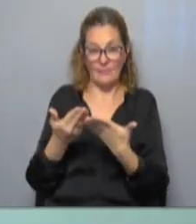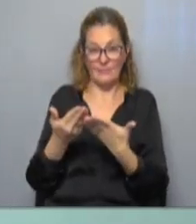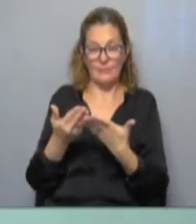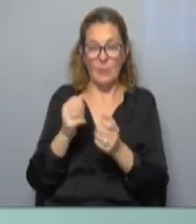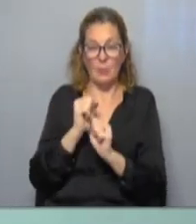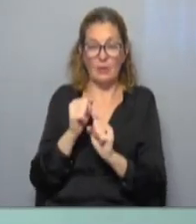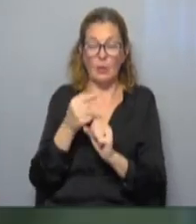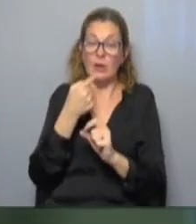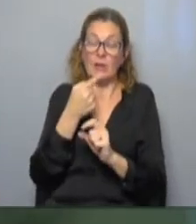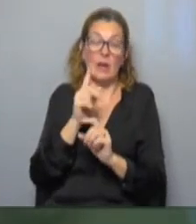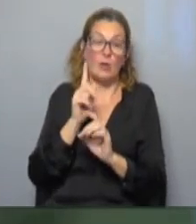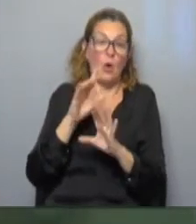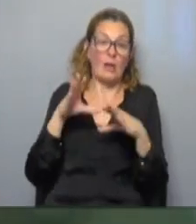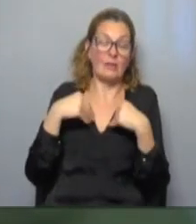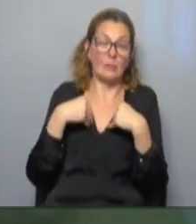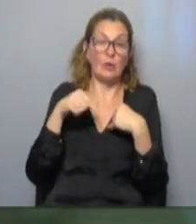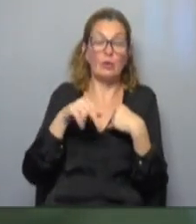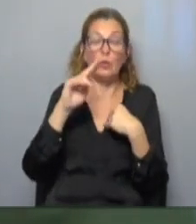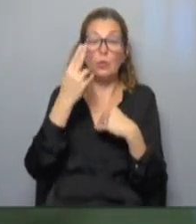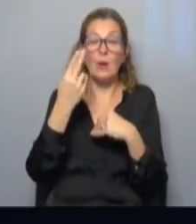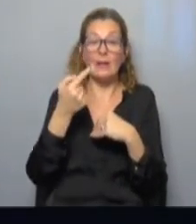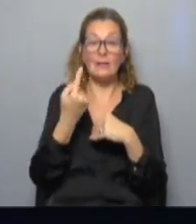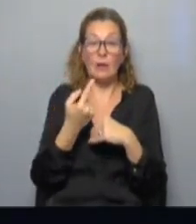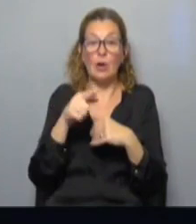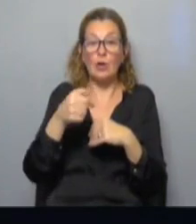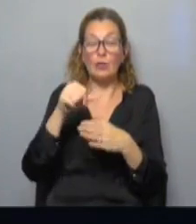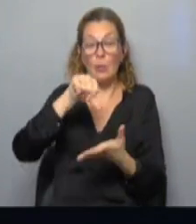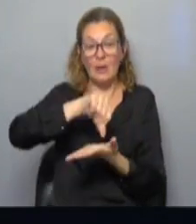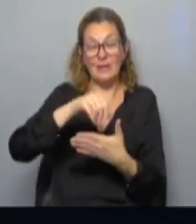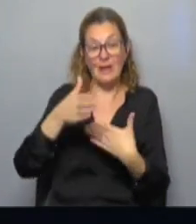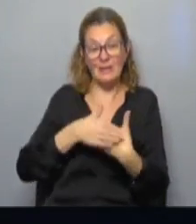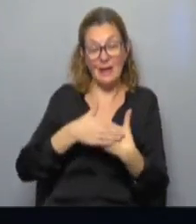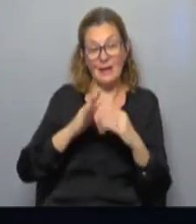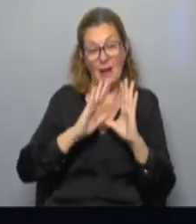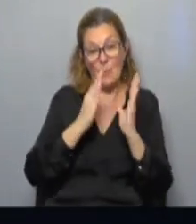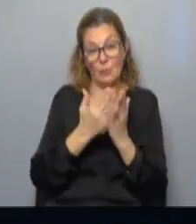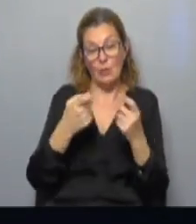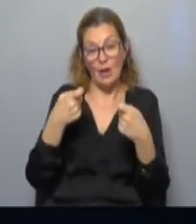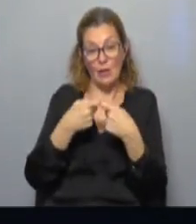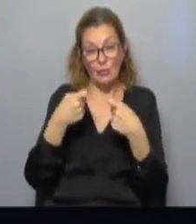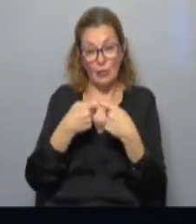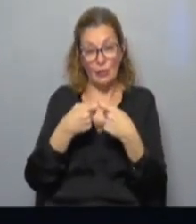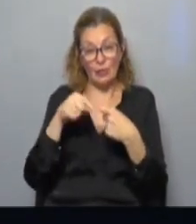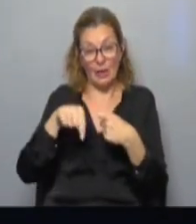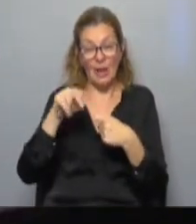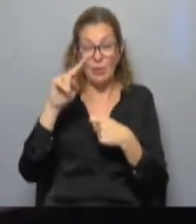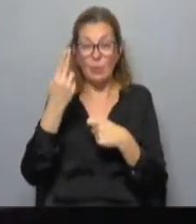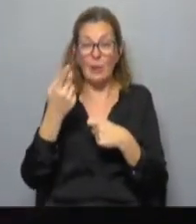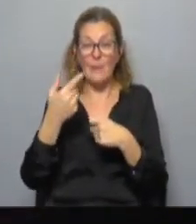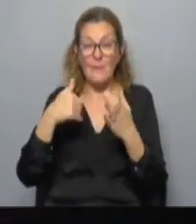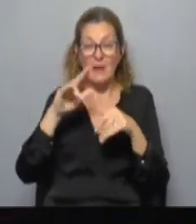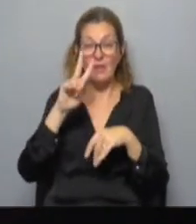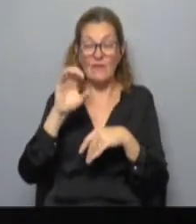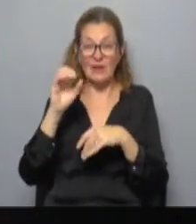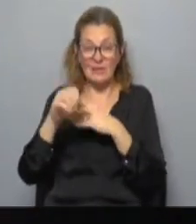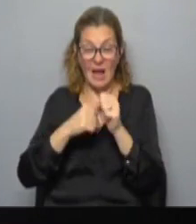que se exprese lo contrario esto hizo que Uruguay se destacara en otros países de la región y el mundo la asociación de trasplantados de Uruguay tiene más de 20